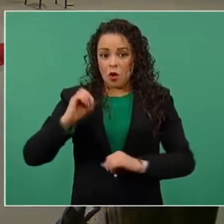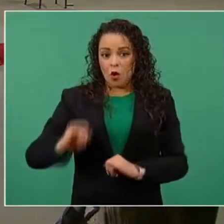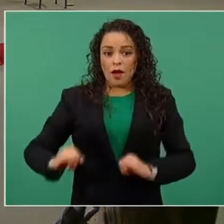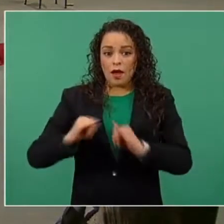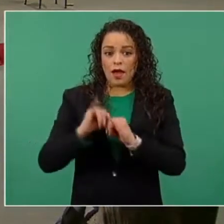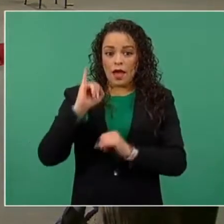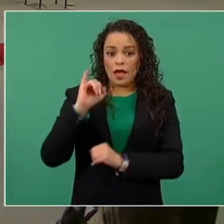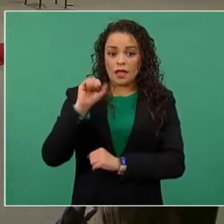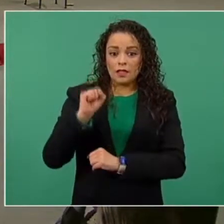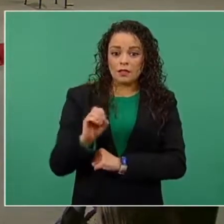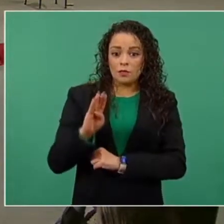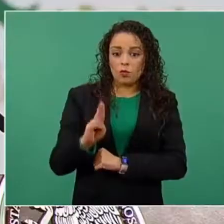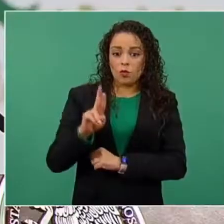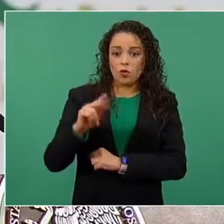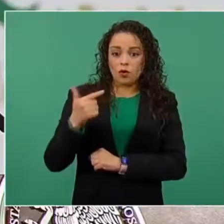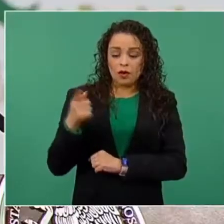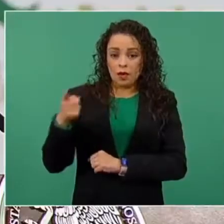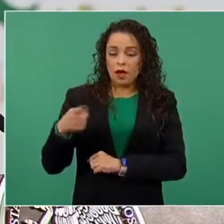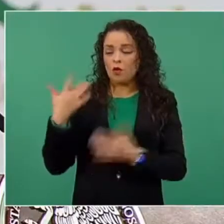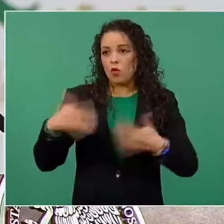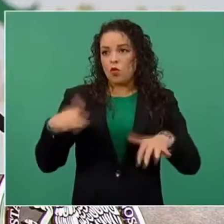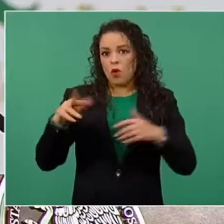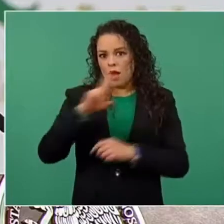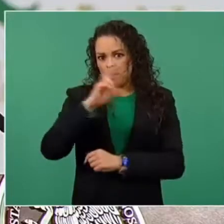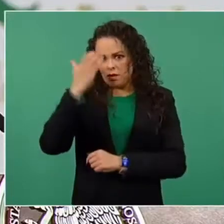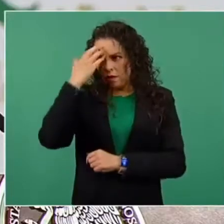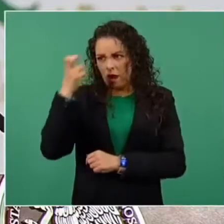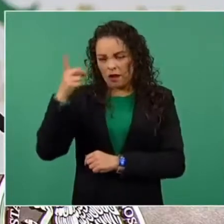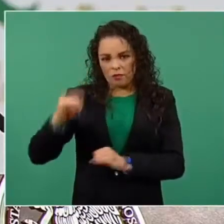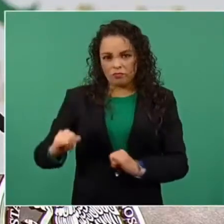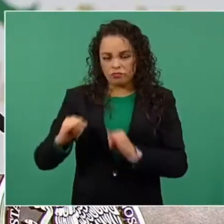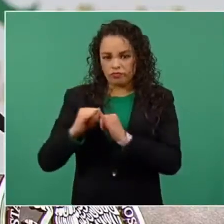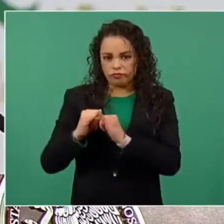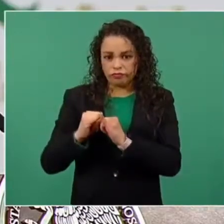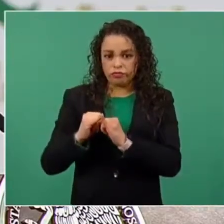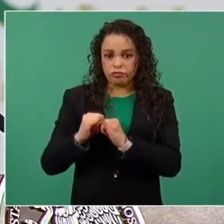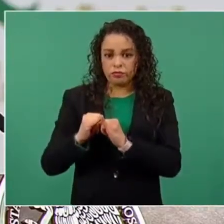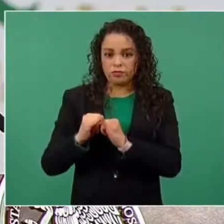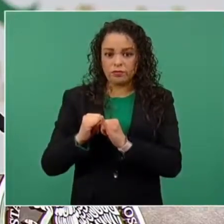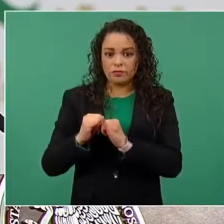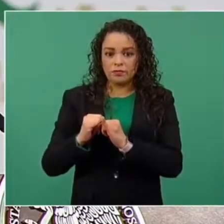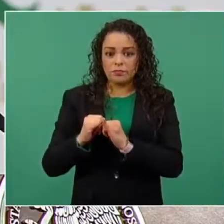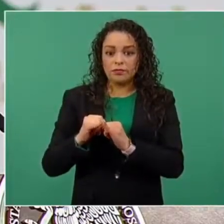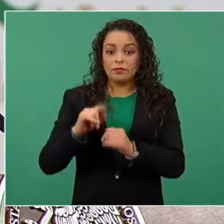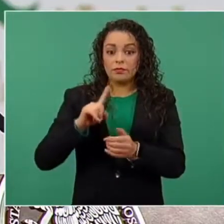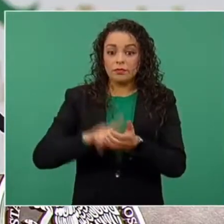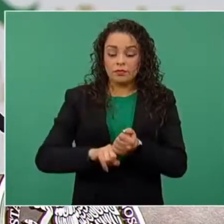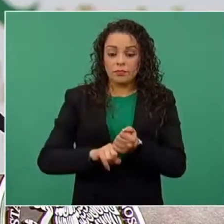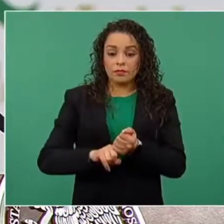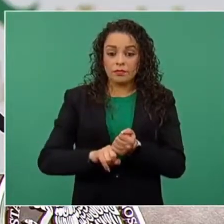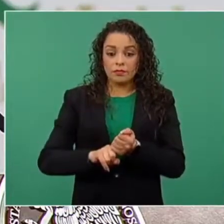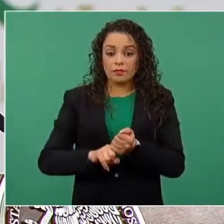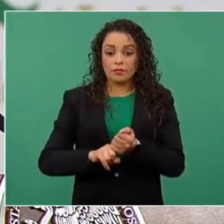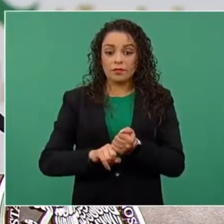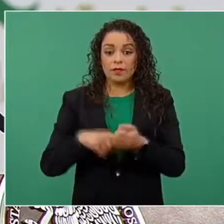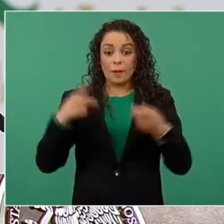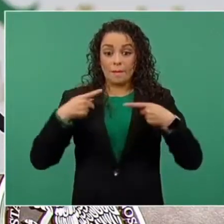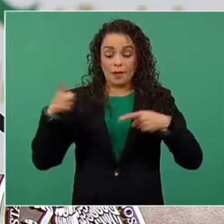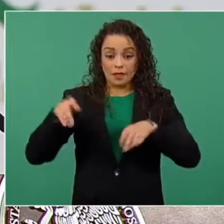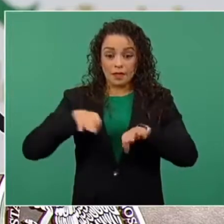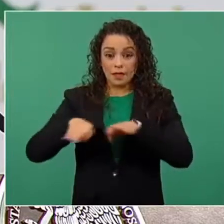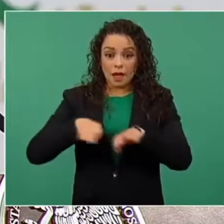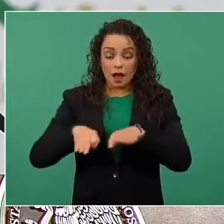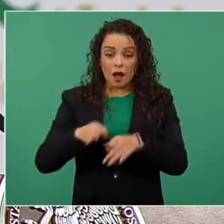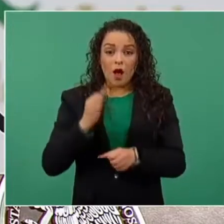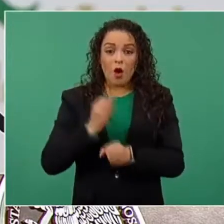una de las instituciones más reconocidas, donde no solamente personal del Instituto Nacional está en un proceso